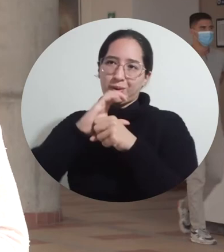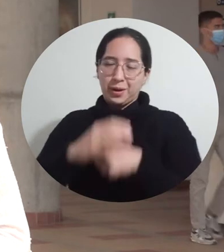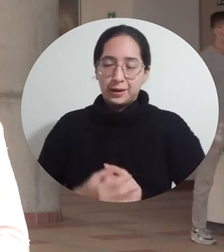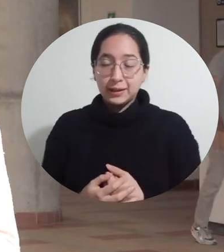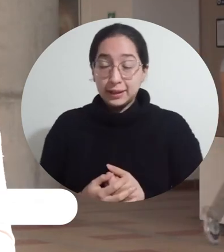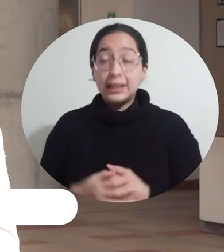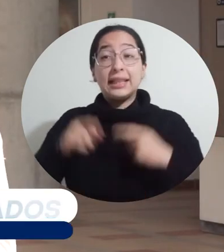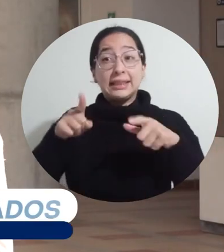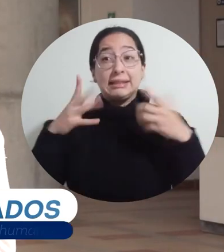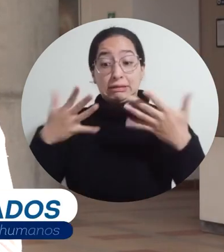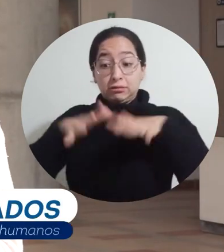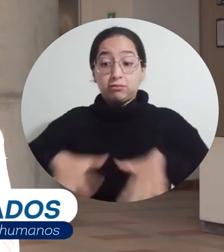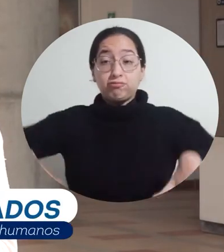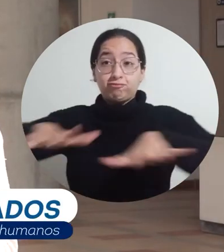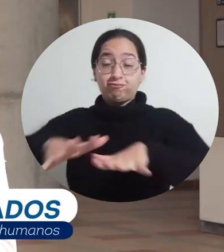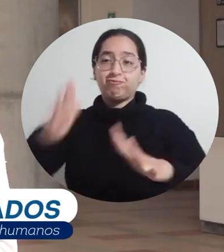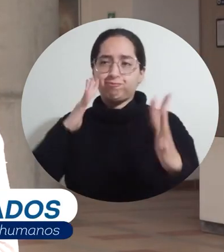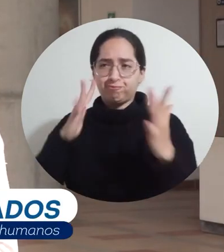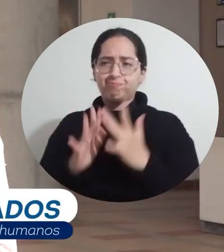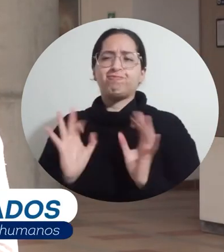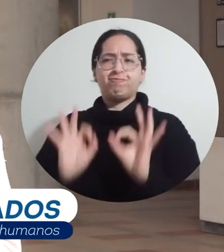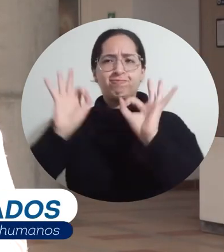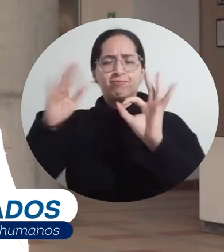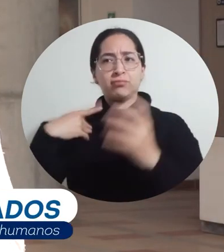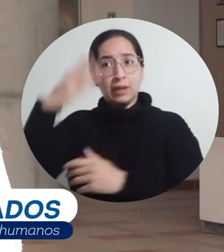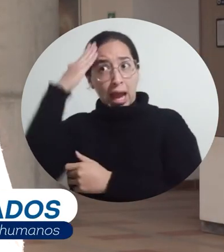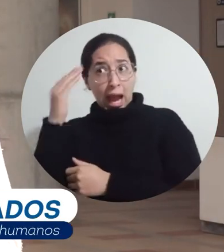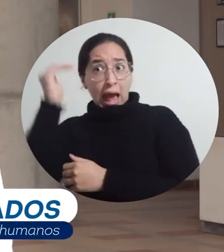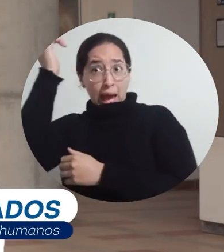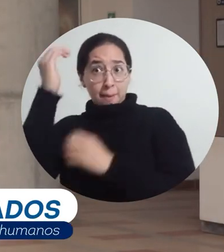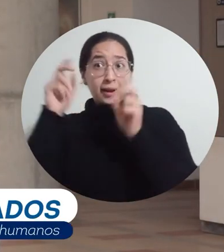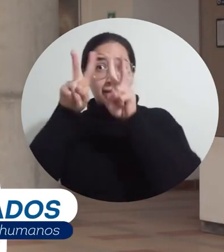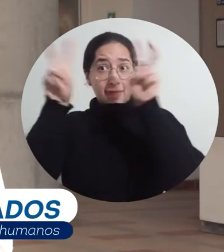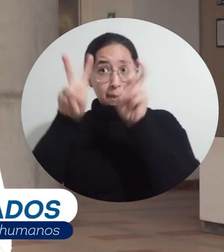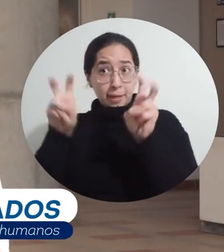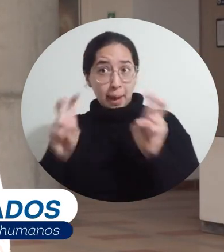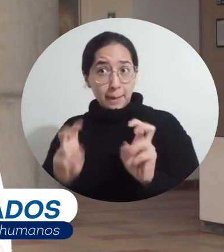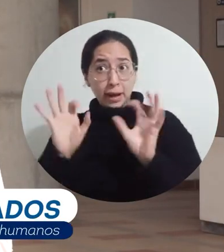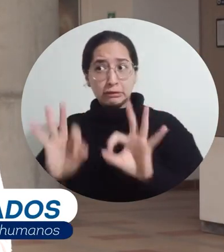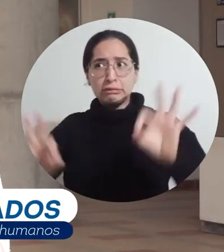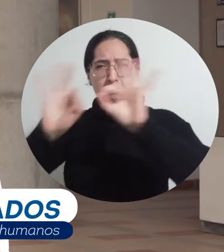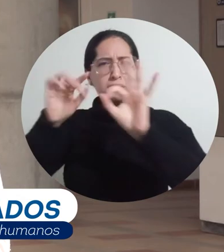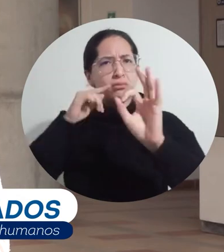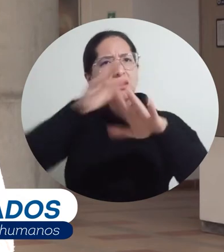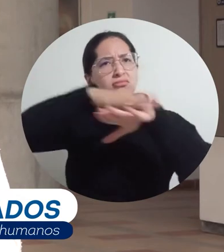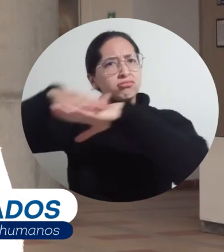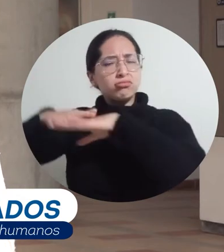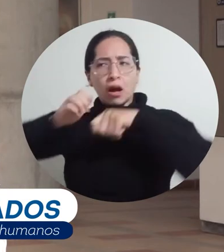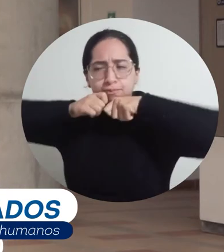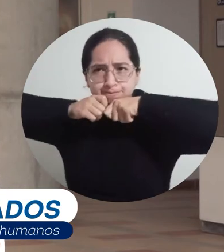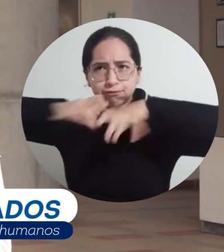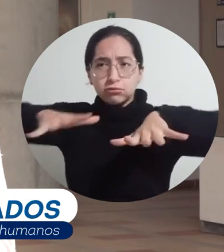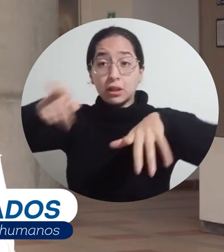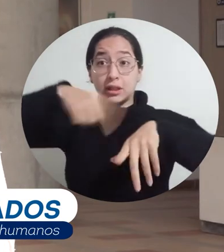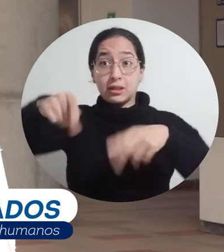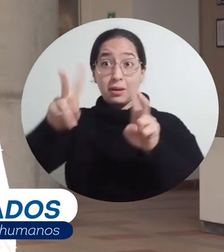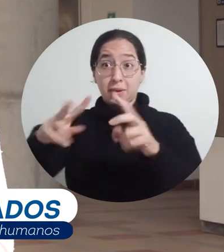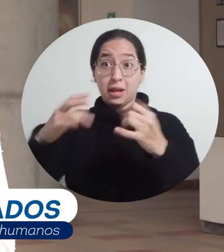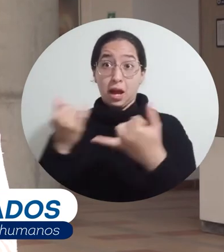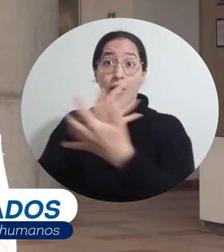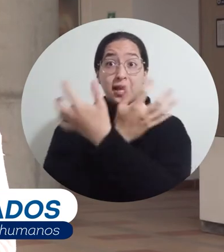Es un espacio propicio para la discusión académica, para reflexionar sobre estos datos que las ciencias